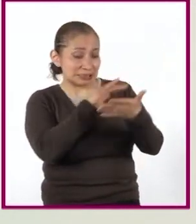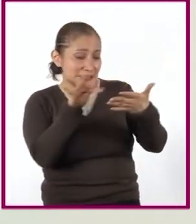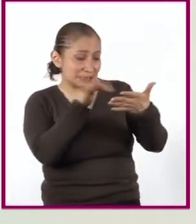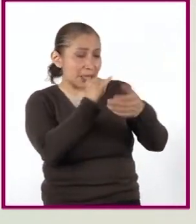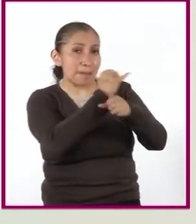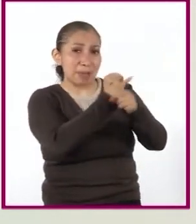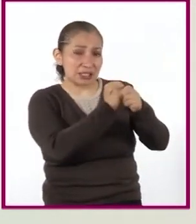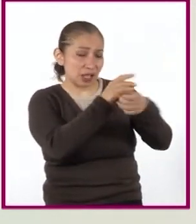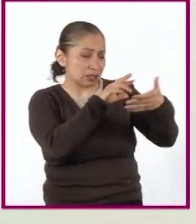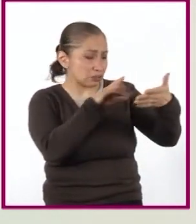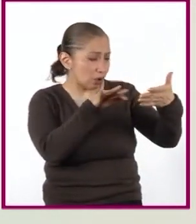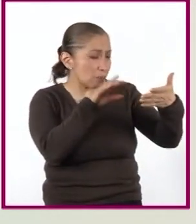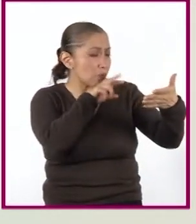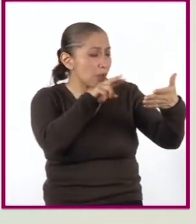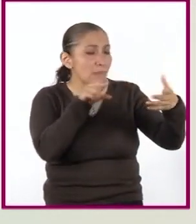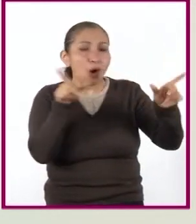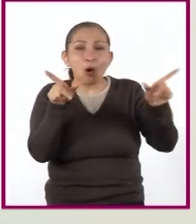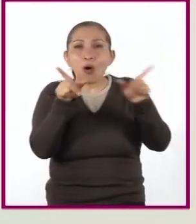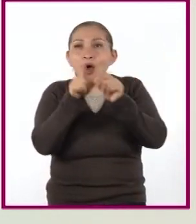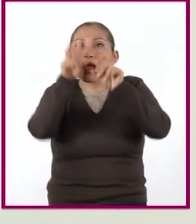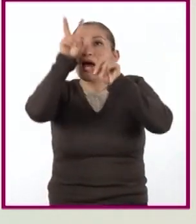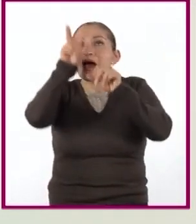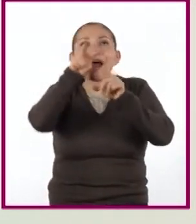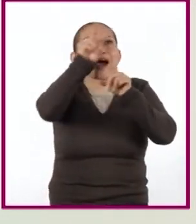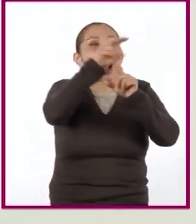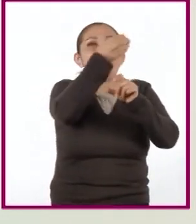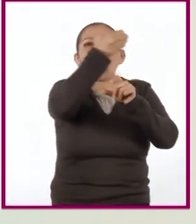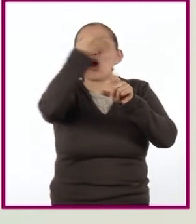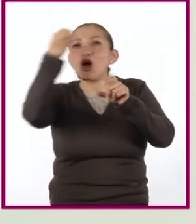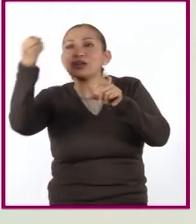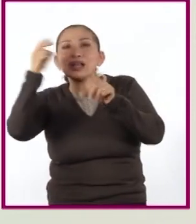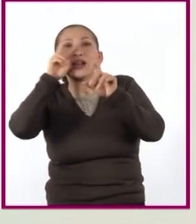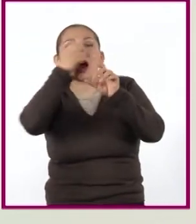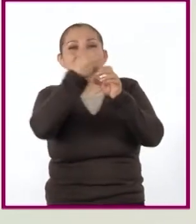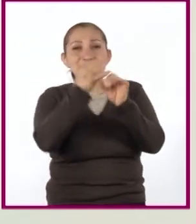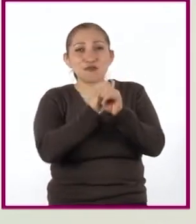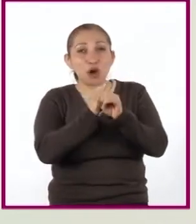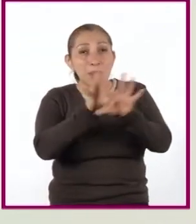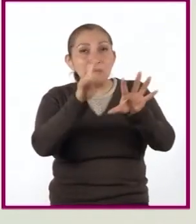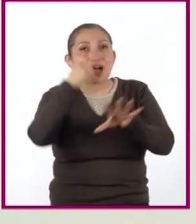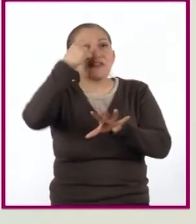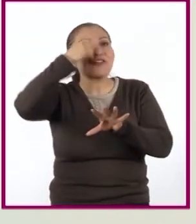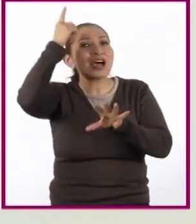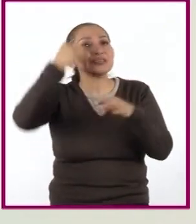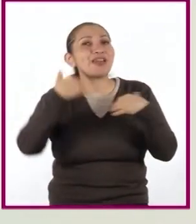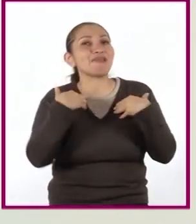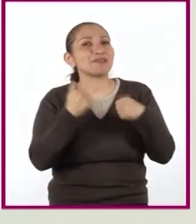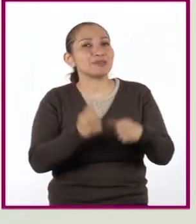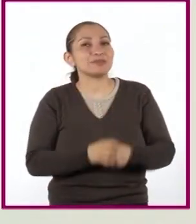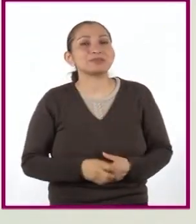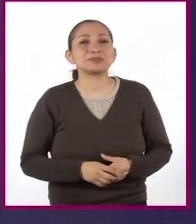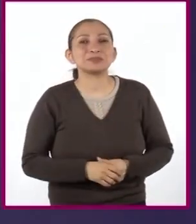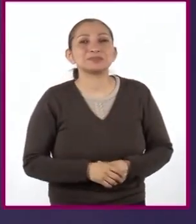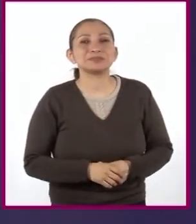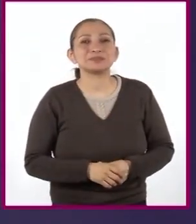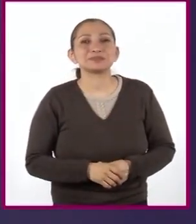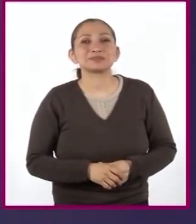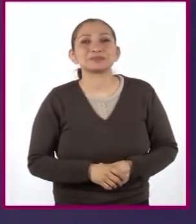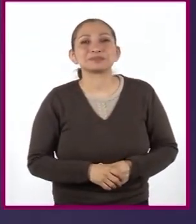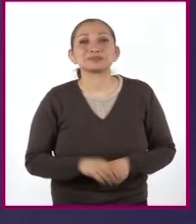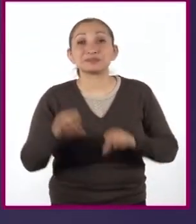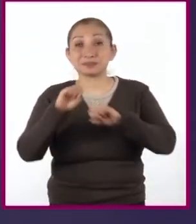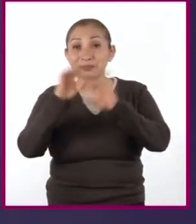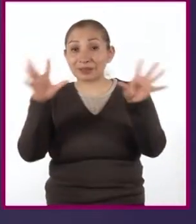de la investigación, podemos recurrir a este tipo de ordenadores gráficos para facilitar la comprensión. Por